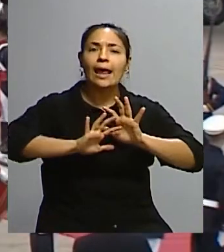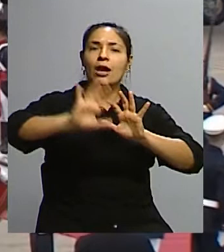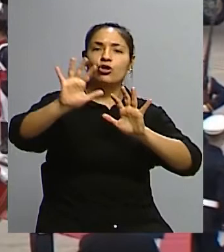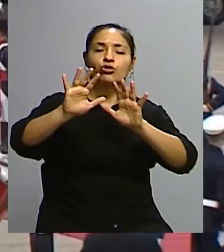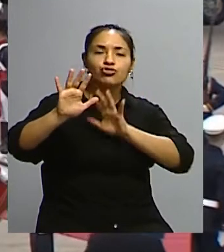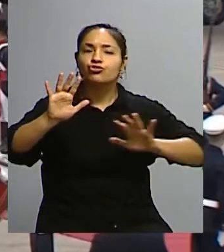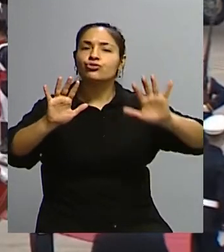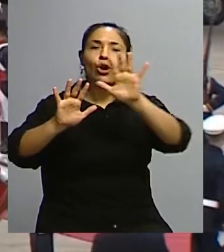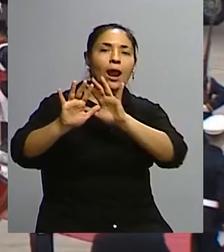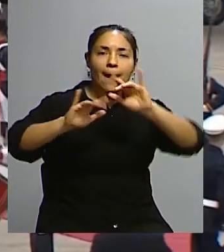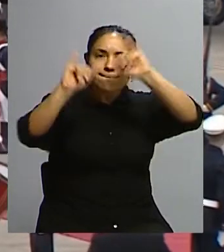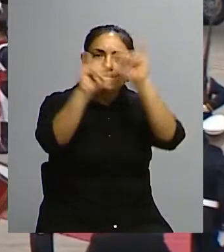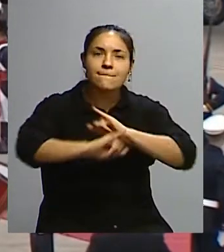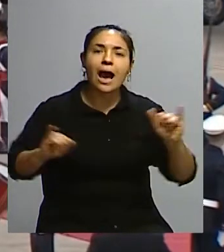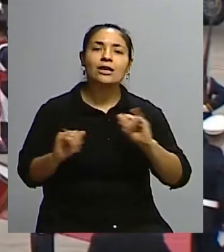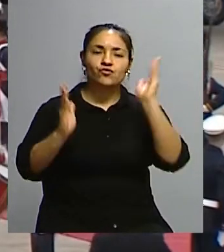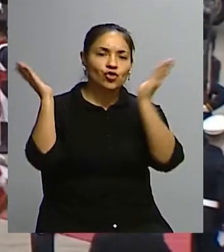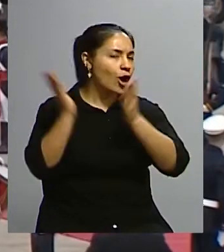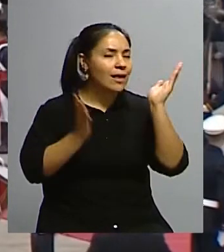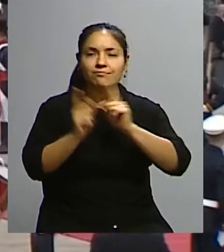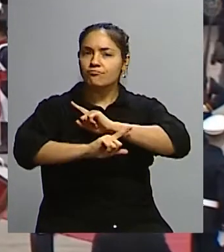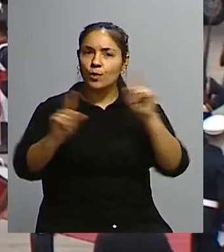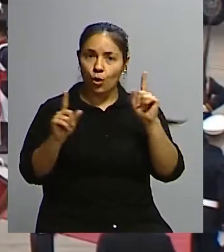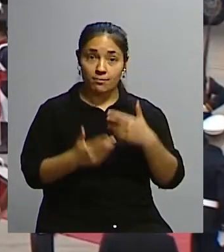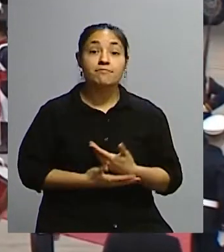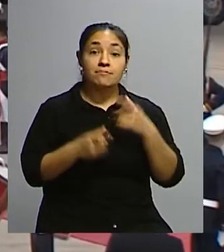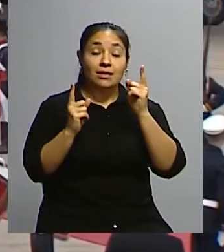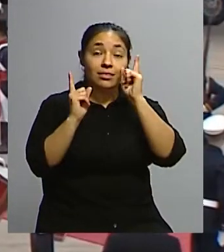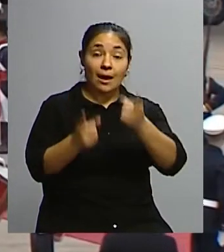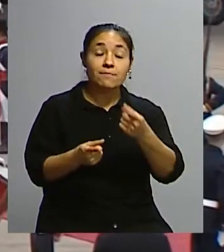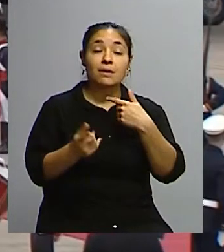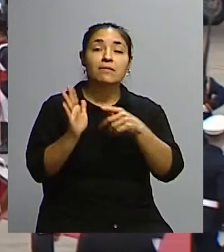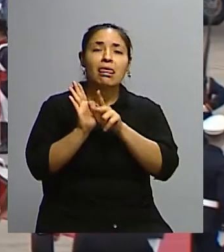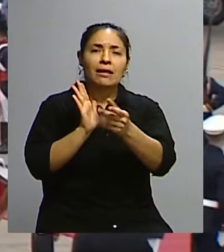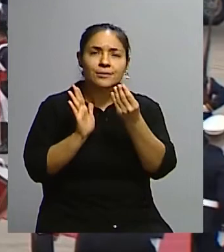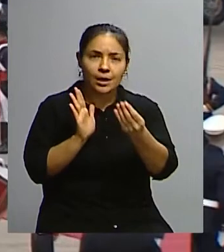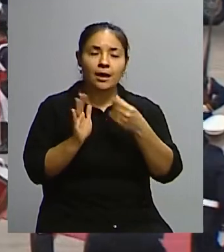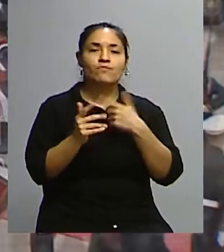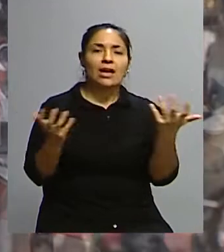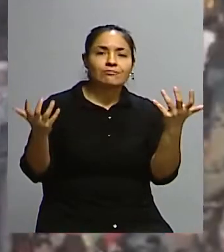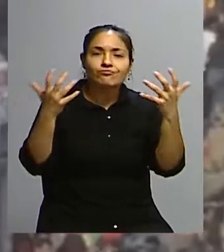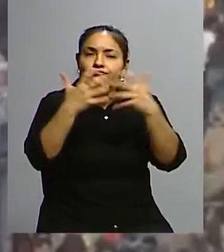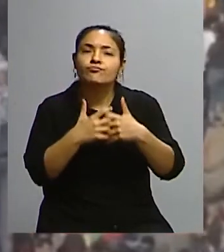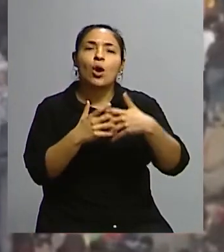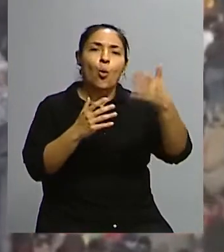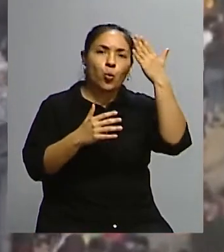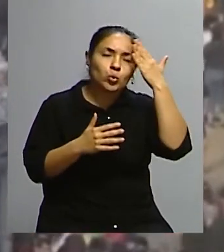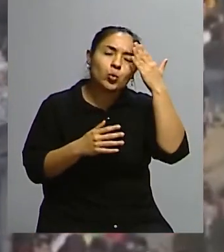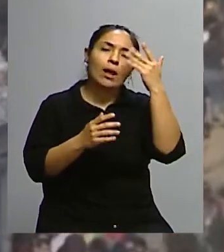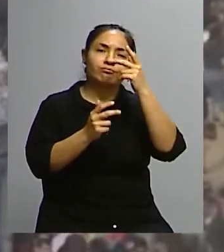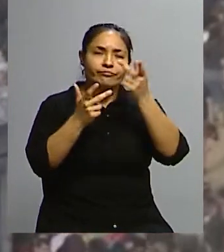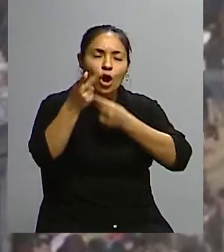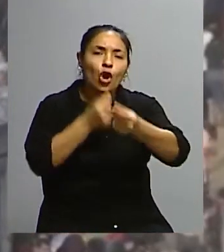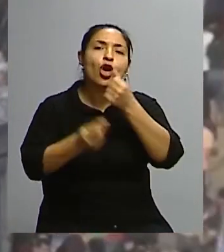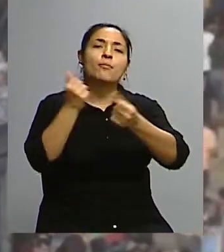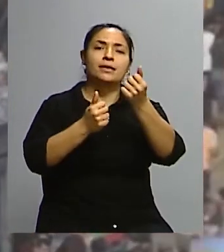paz y libre de violencia, y habla de una integración regional política, social, cultural, económica y productiva. Además